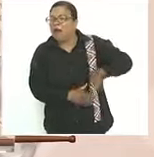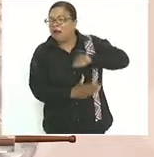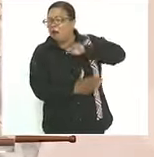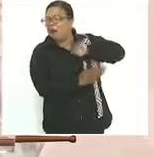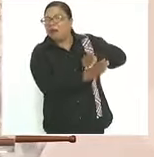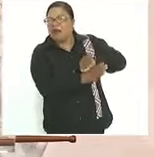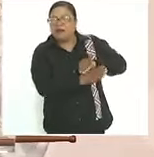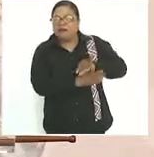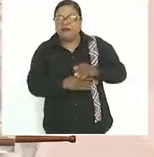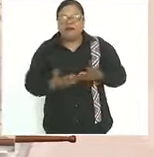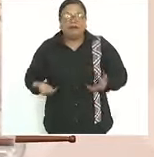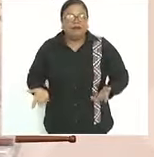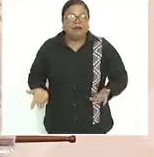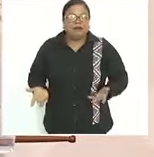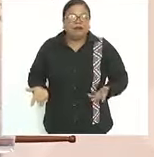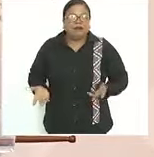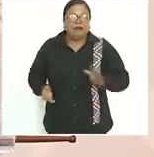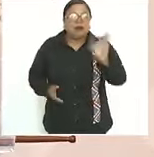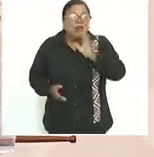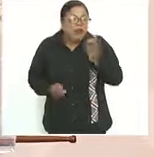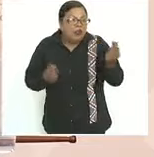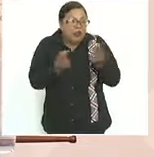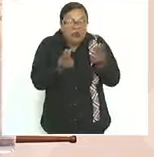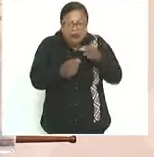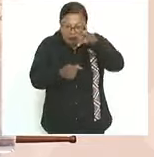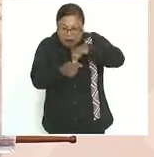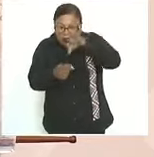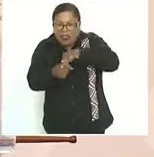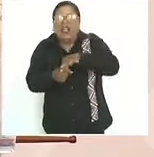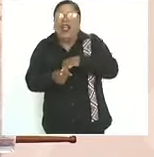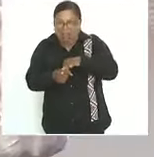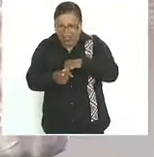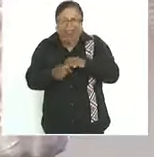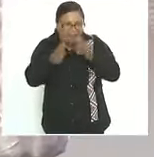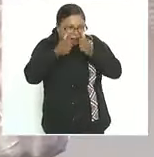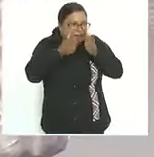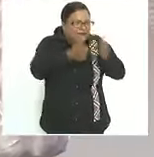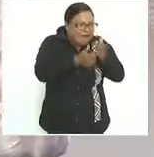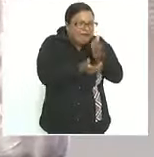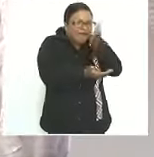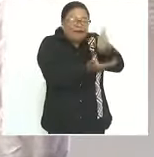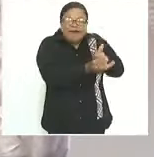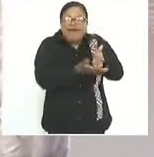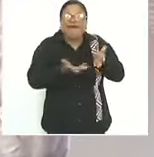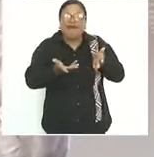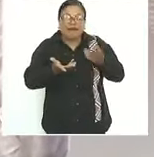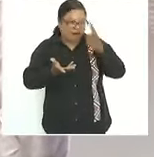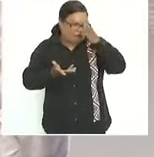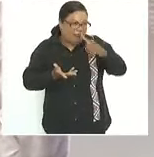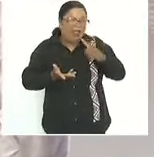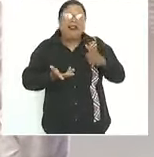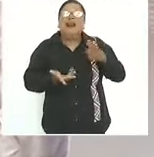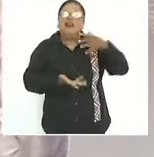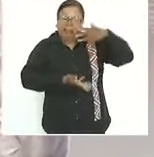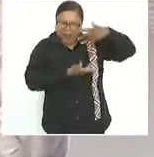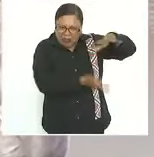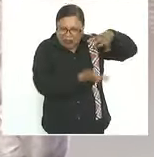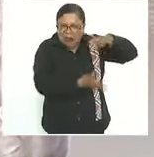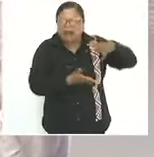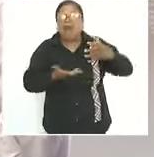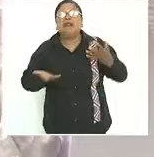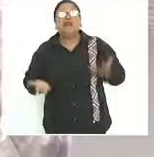solo cuando necesitaban los votos es que iban a entregar despensa